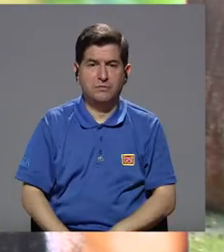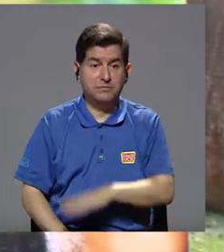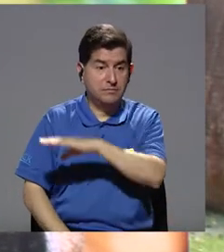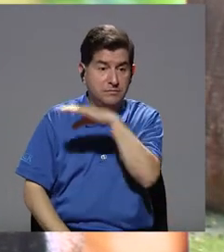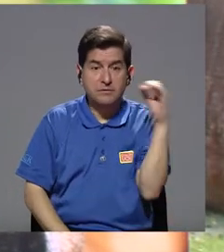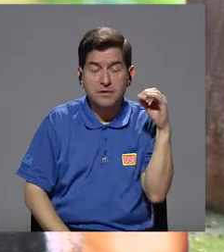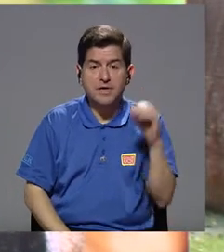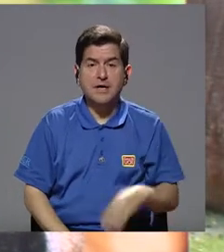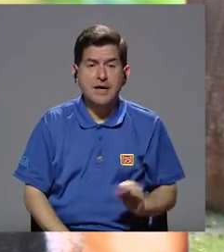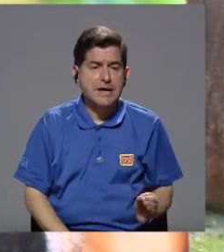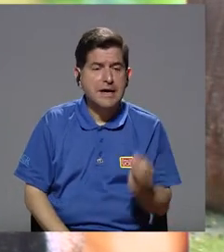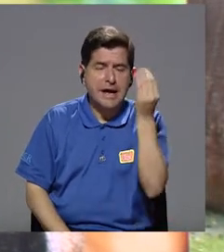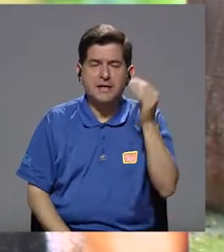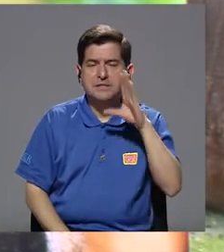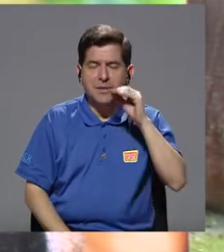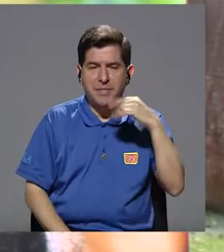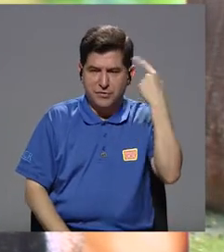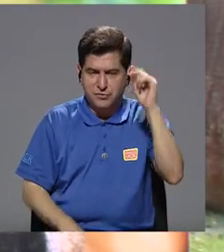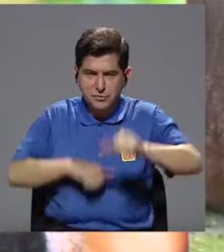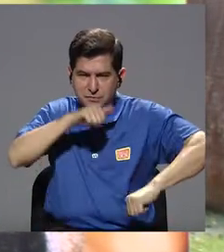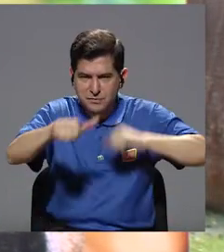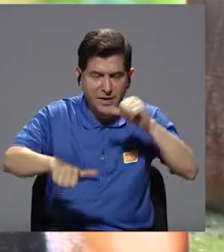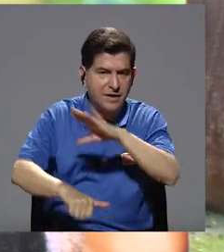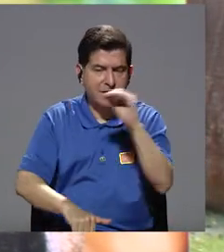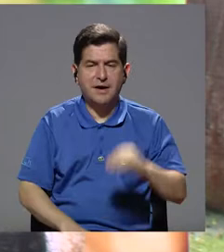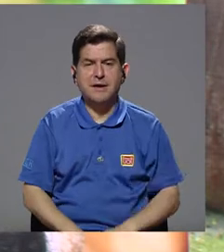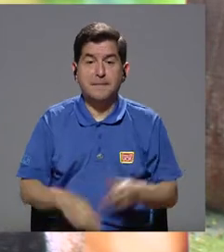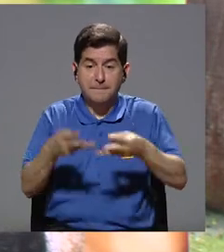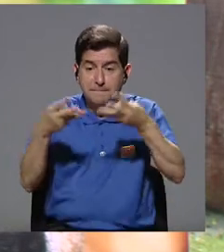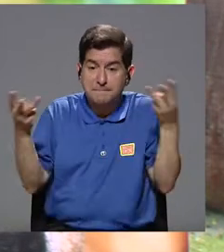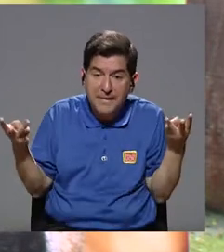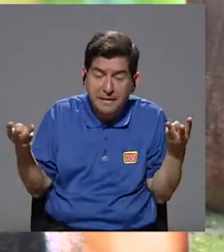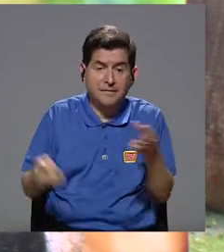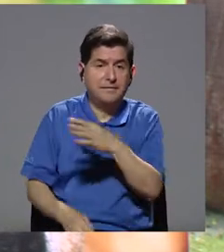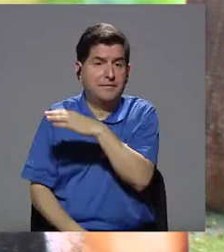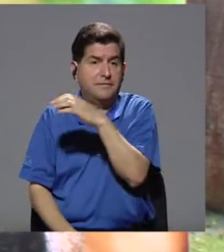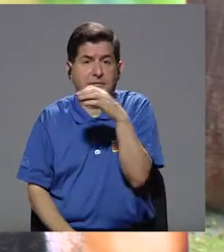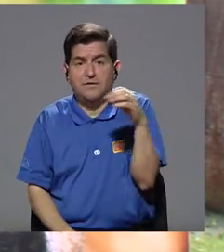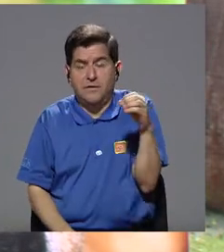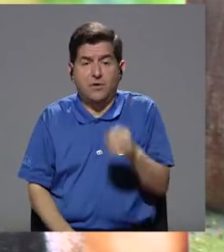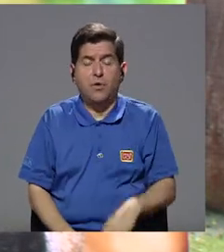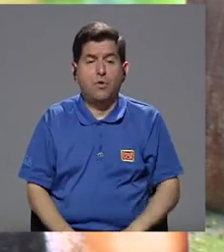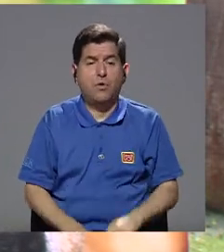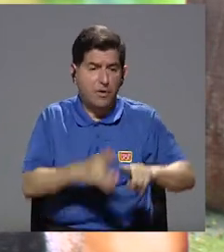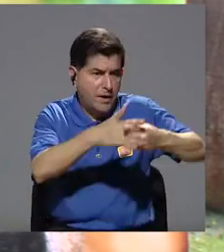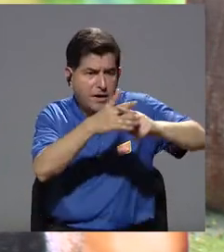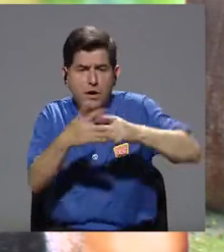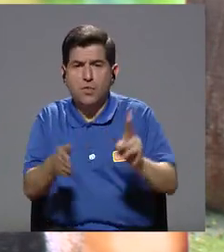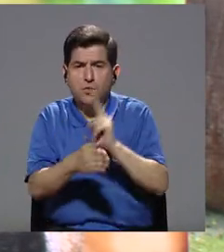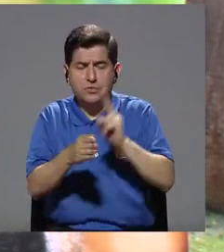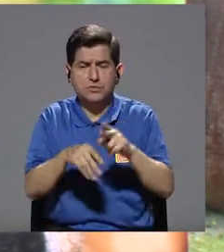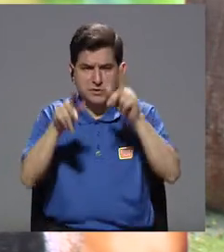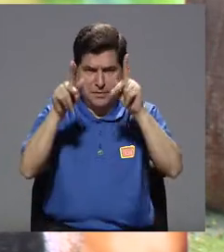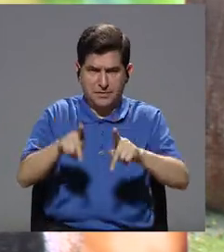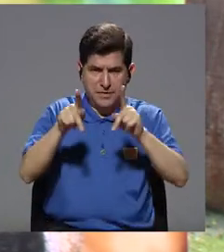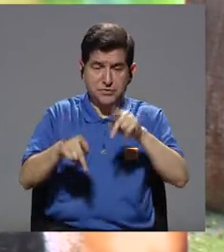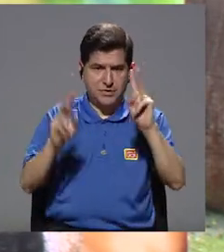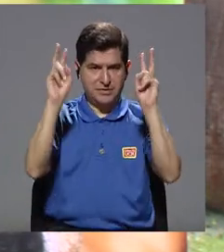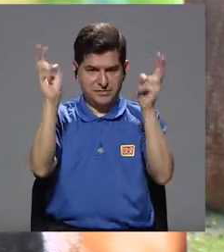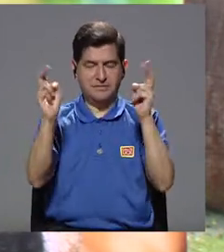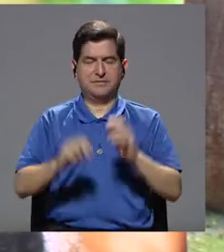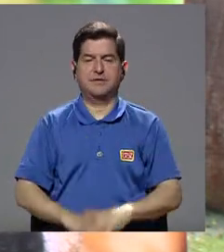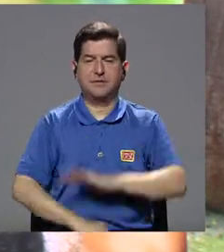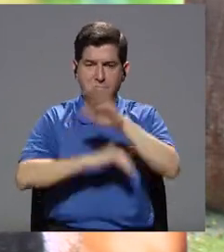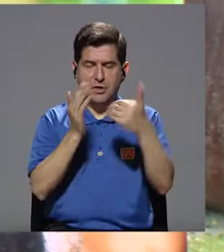lo que sea crianza de perros de pelea y todo lo que es materiales y utensilios que utilizan los peleadores en estos